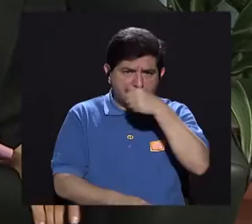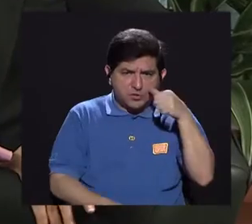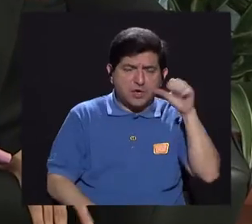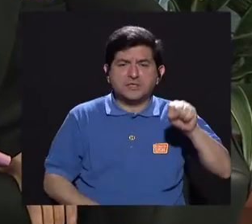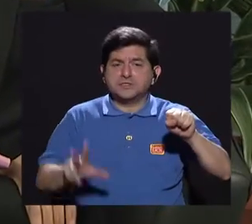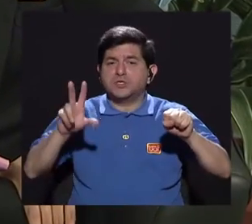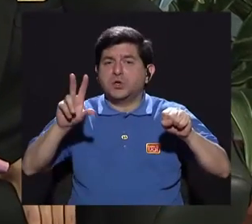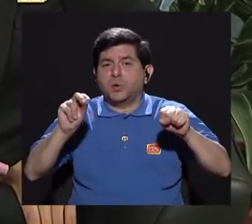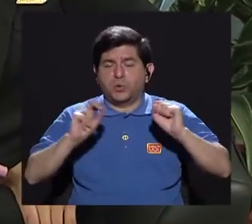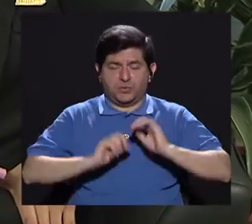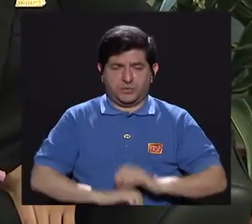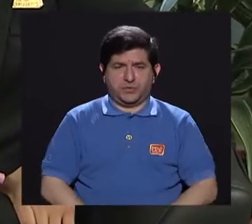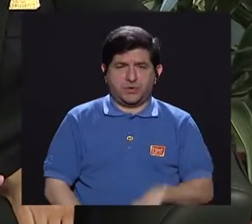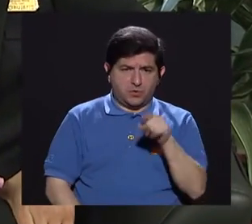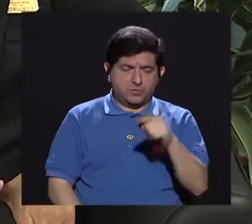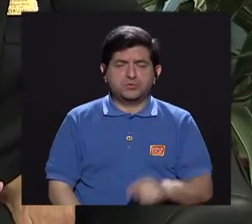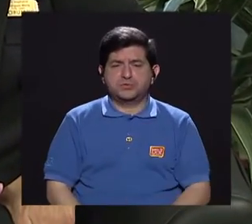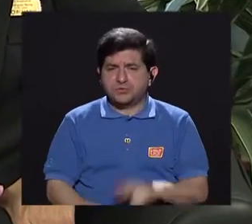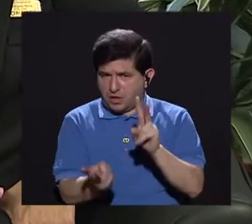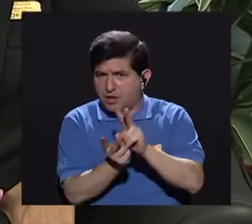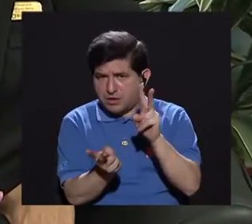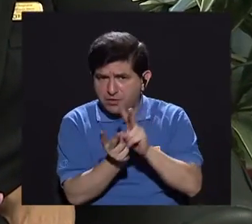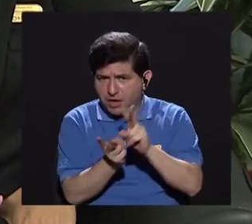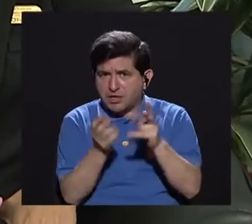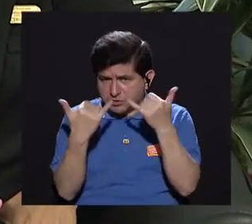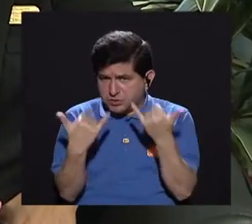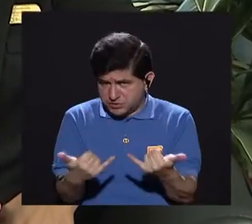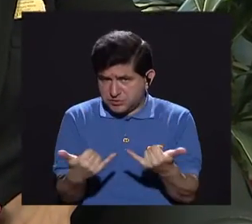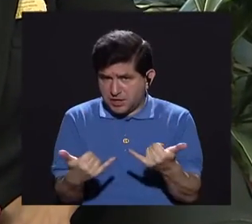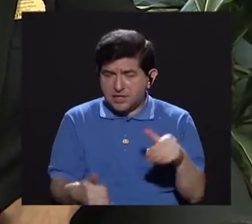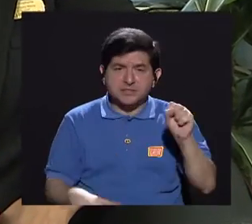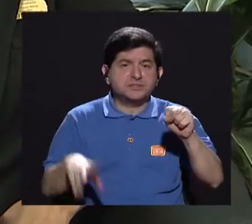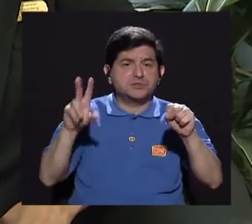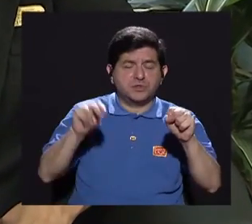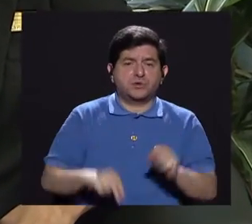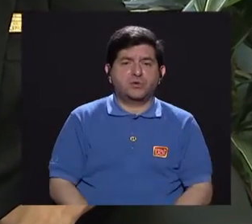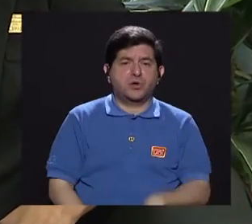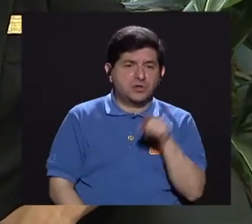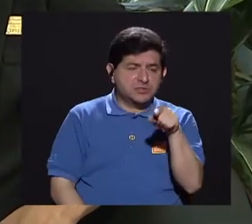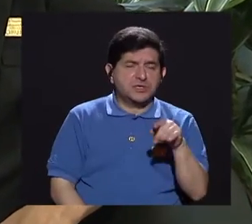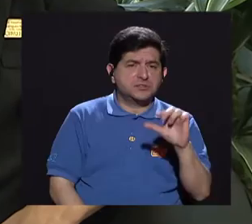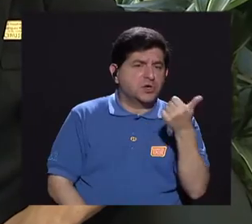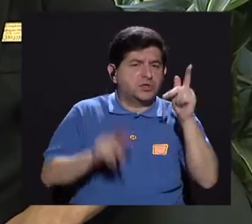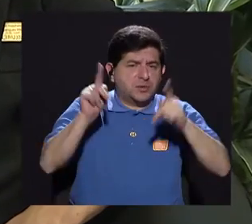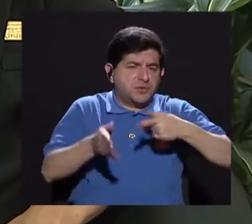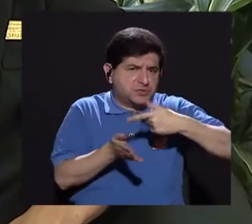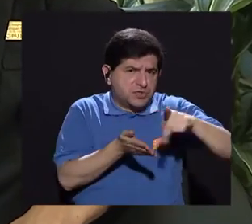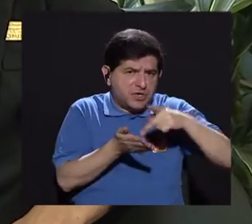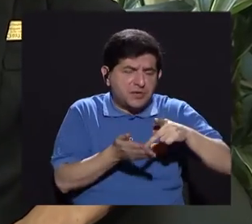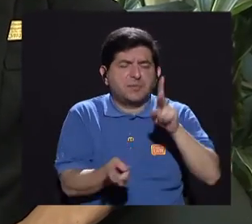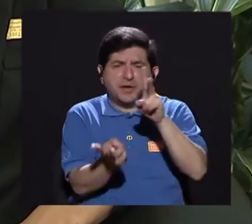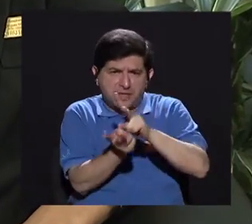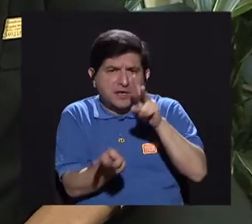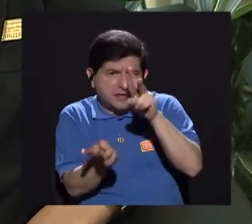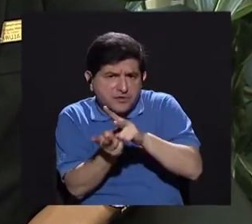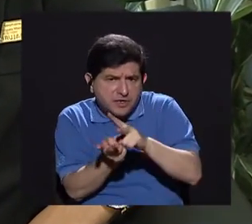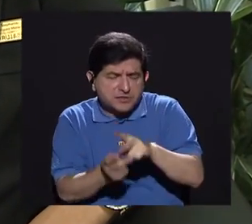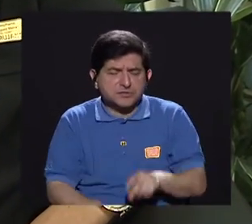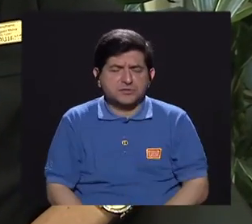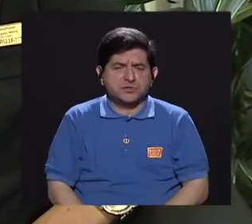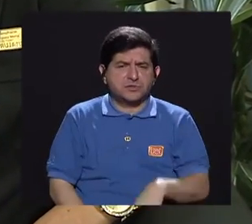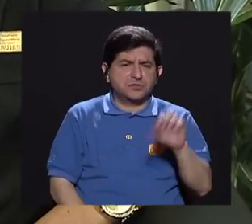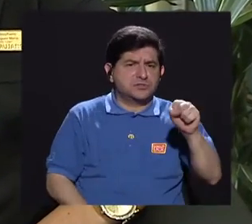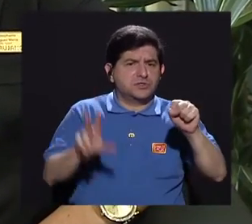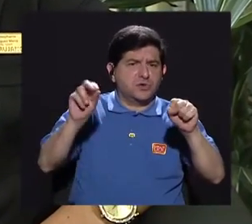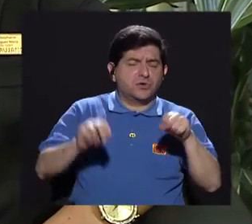droga, si ha tenido relaciones sexuales, si alguien le paga por tener relaciones sexuales, si se ha ingerido